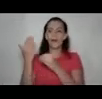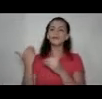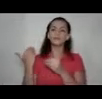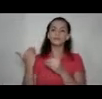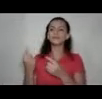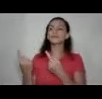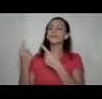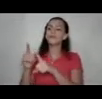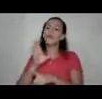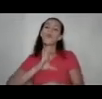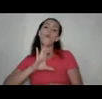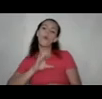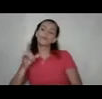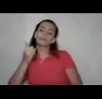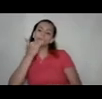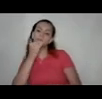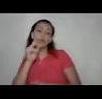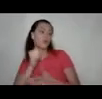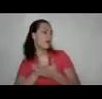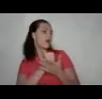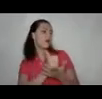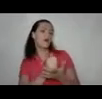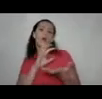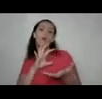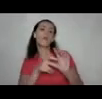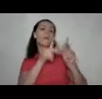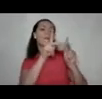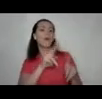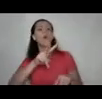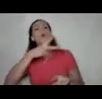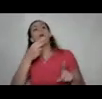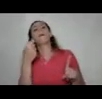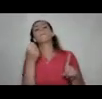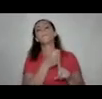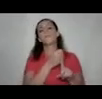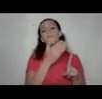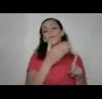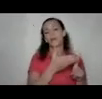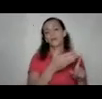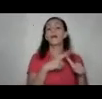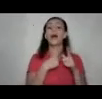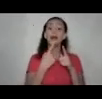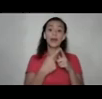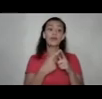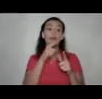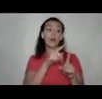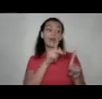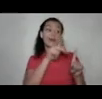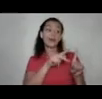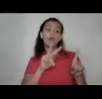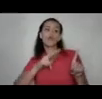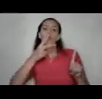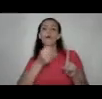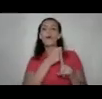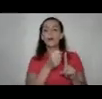atrás, incurren en conductas que en vez de ayudar convierten a la persona por seguridad en víctima. En la mayoría de los casos esta victimización implica